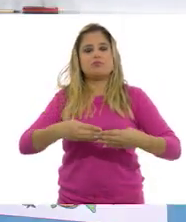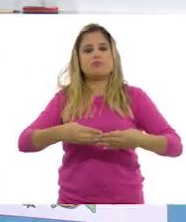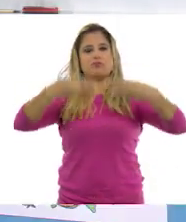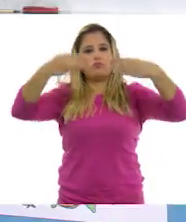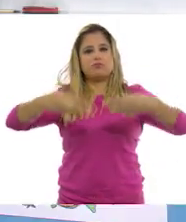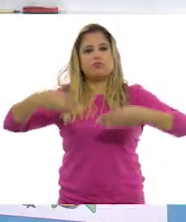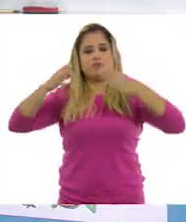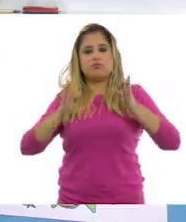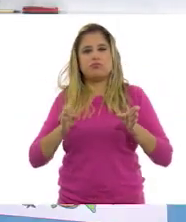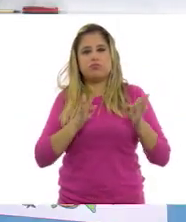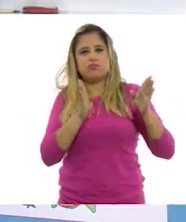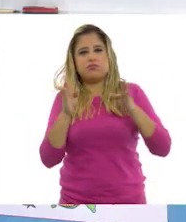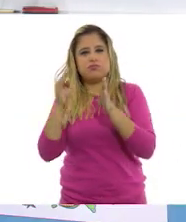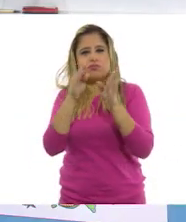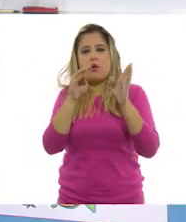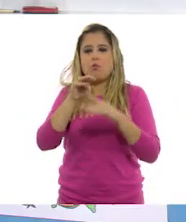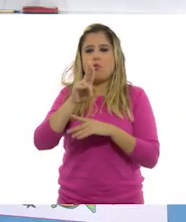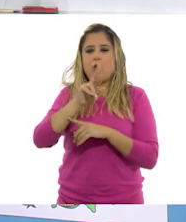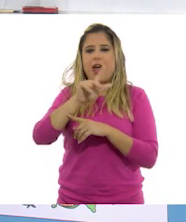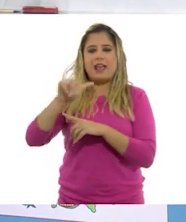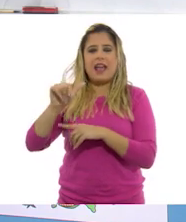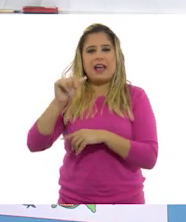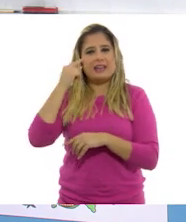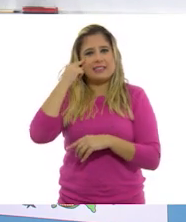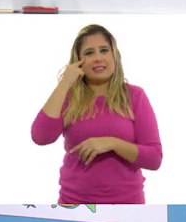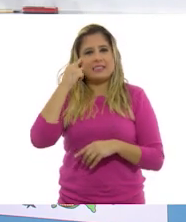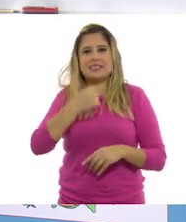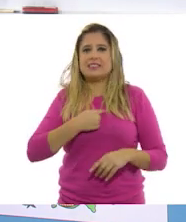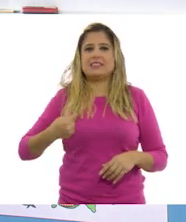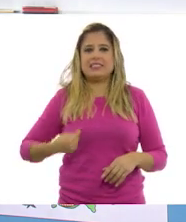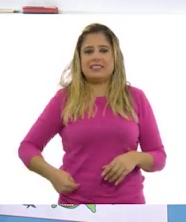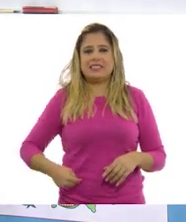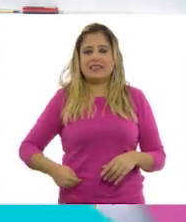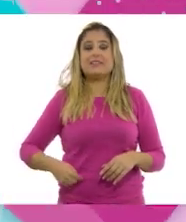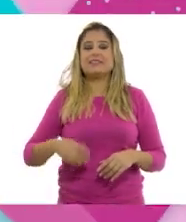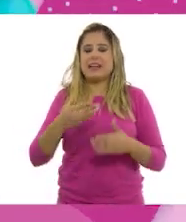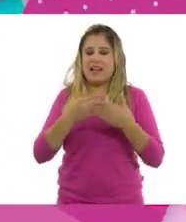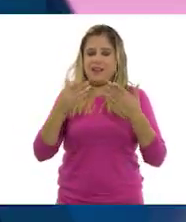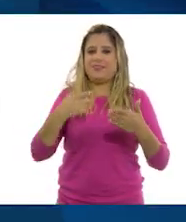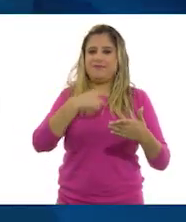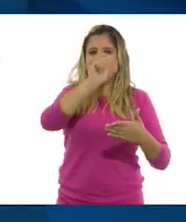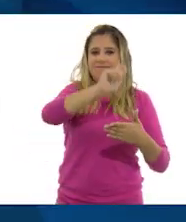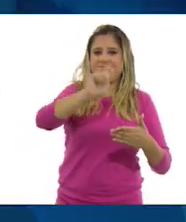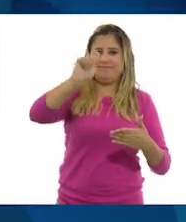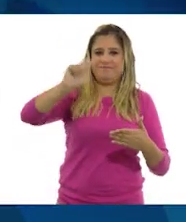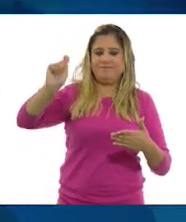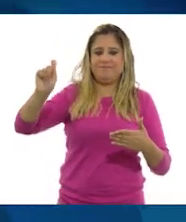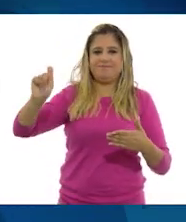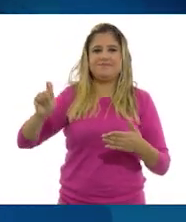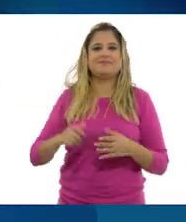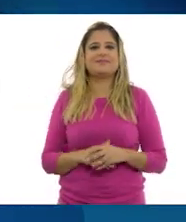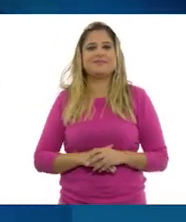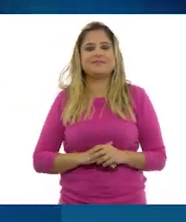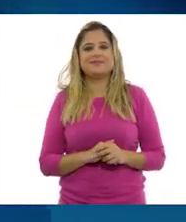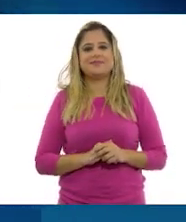el país de China, que mencionó Larisa. Y voy a poner la muralla china.